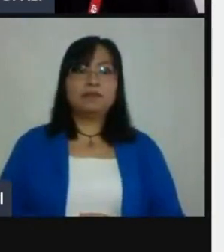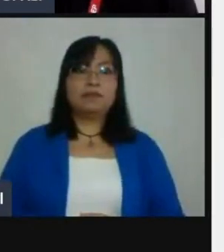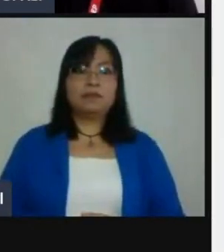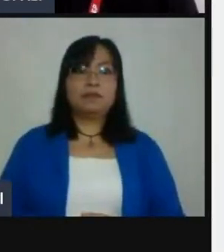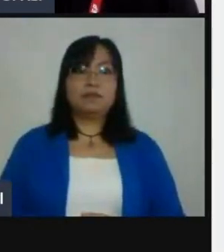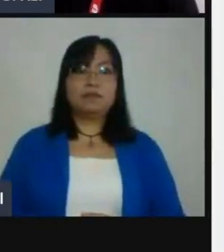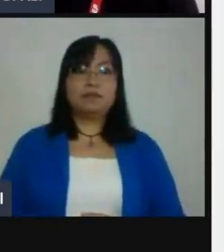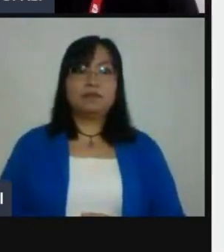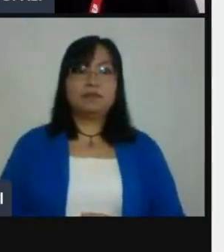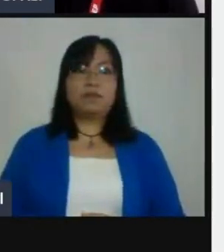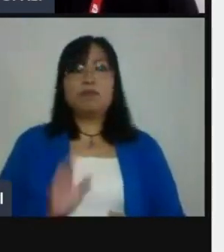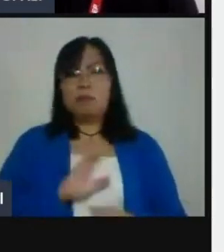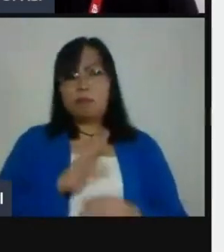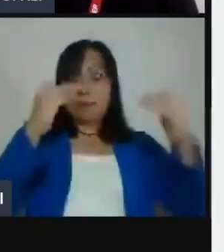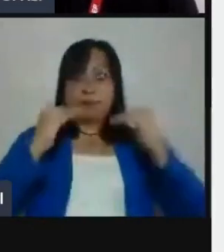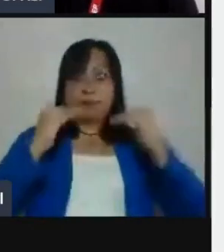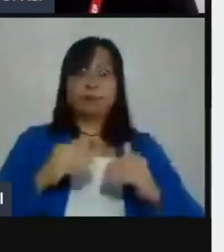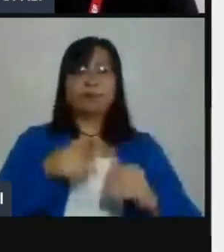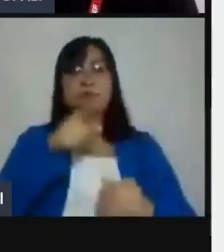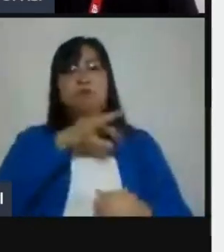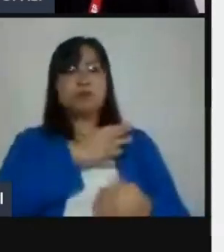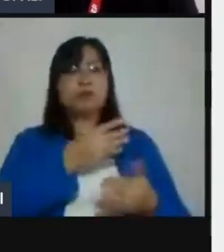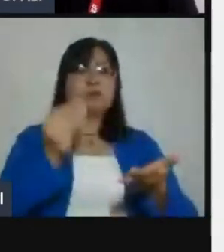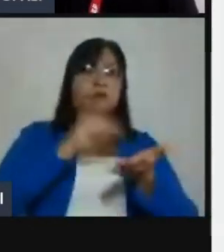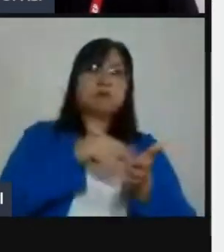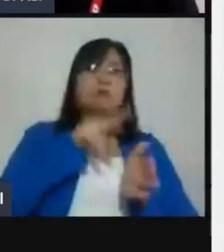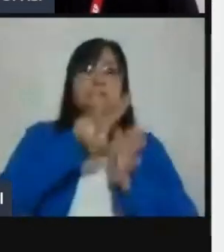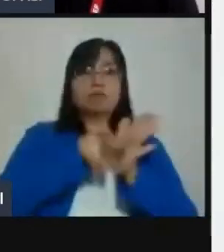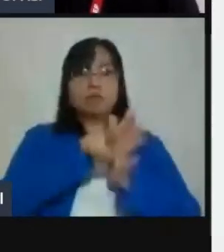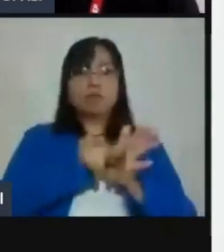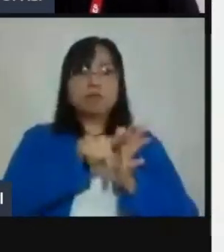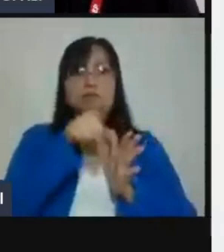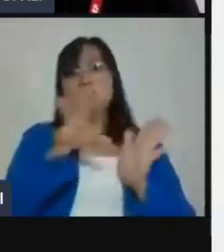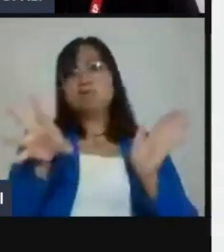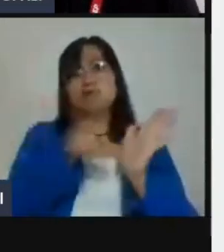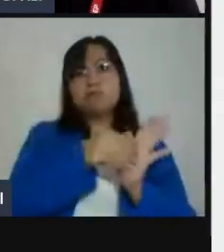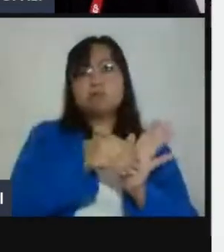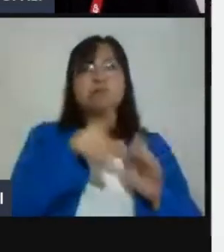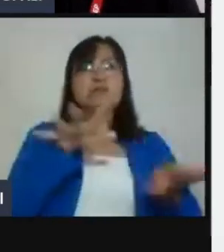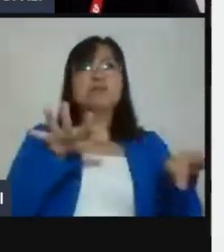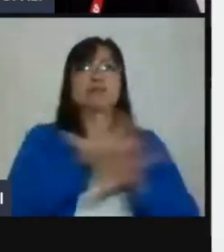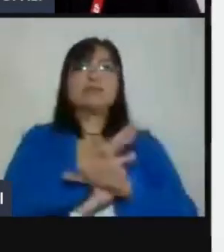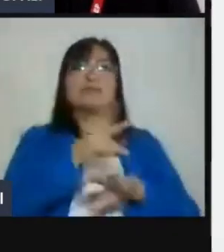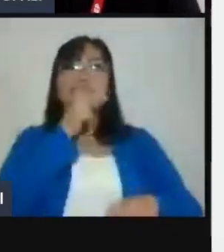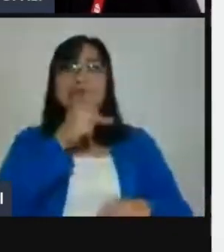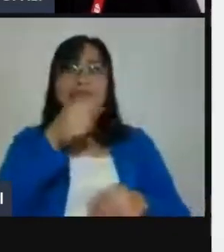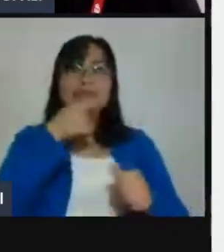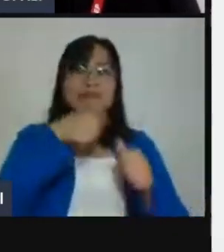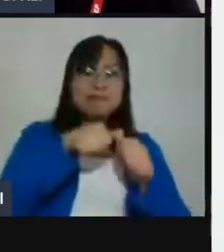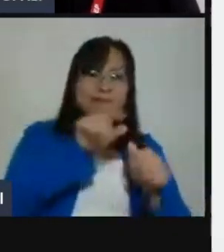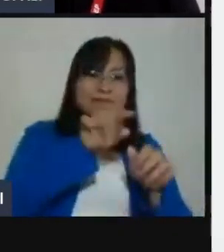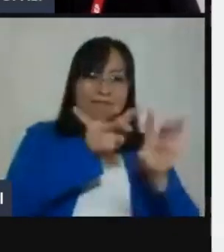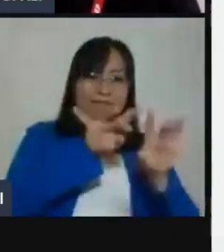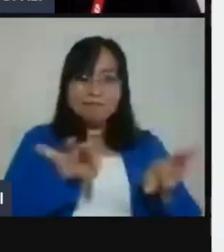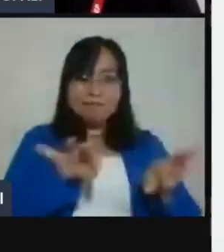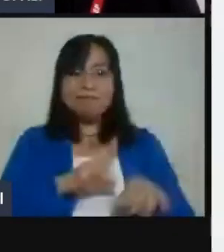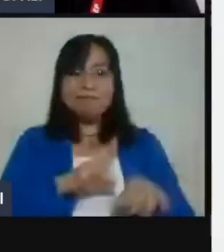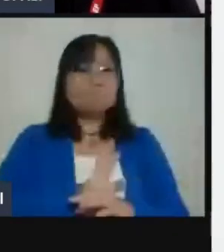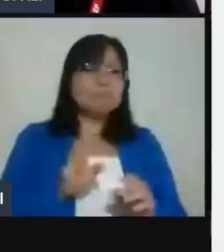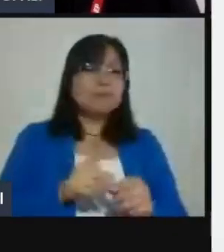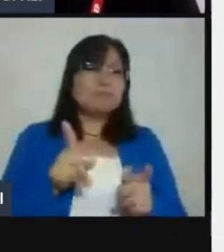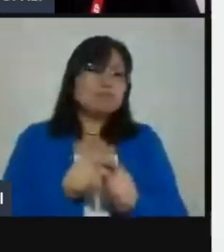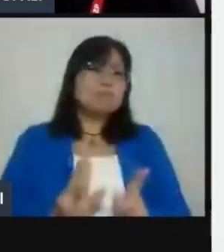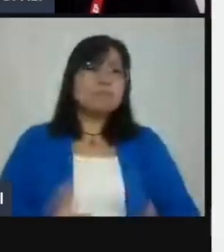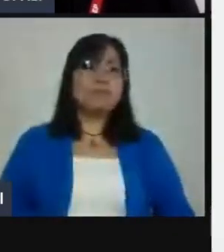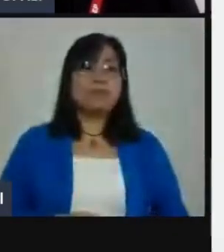tú puedes insertar los videos y nada más cambiarle el texto. La gran ventaja es que como todo está concentrado en